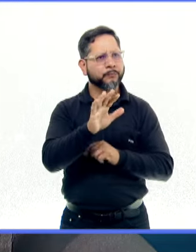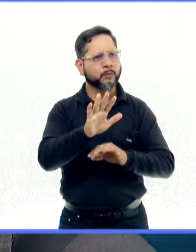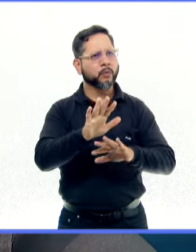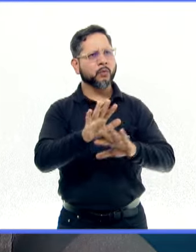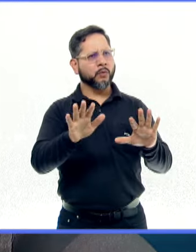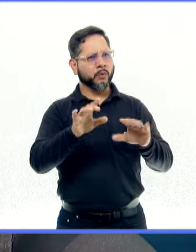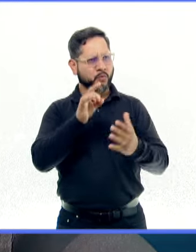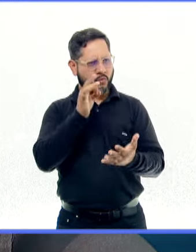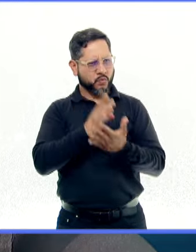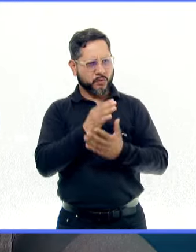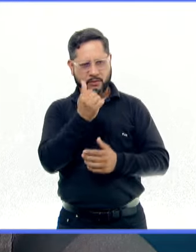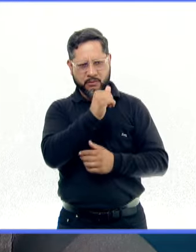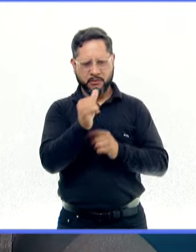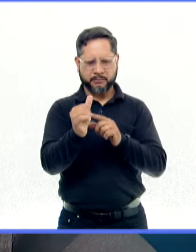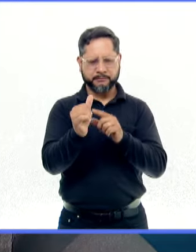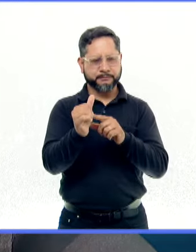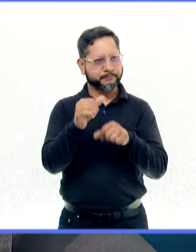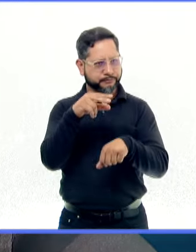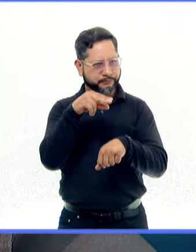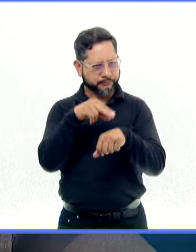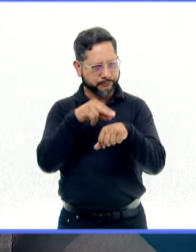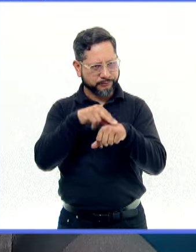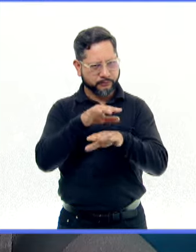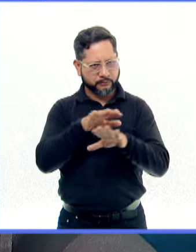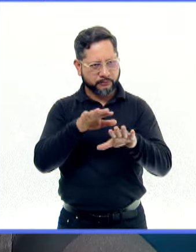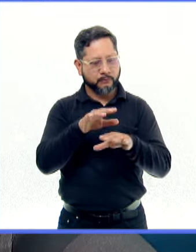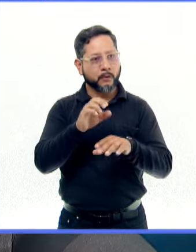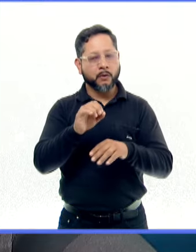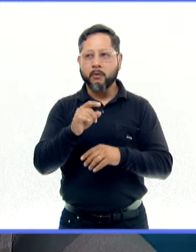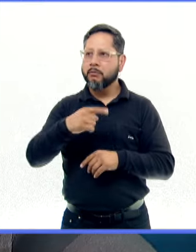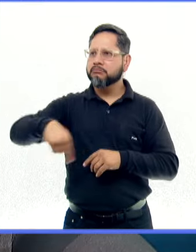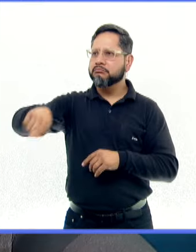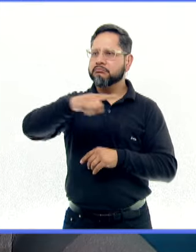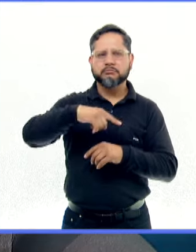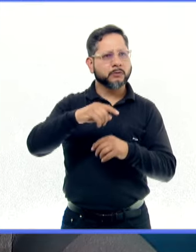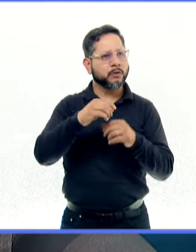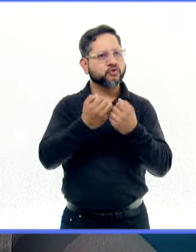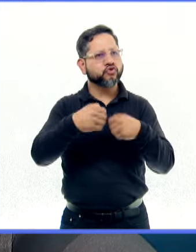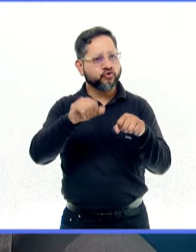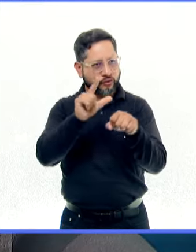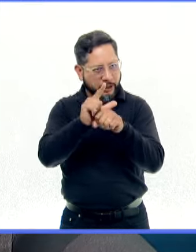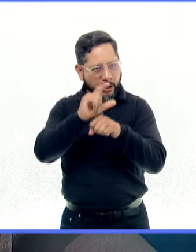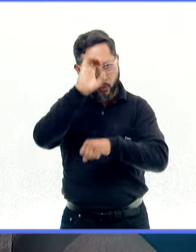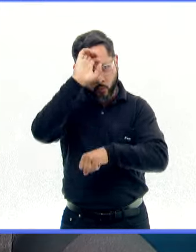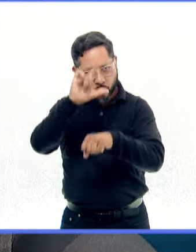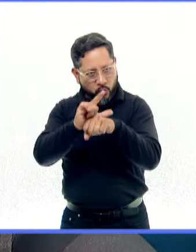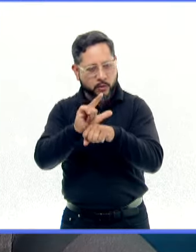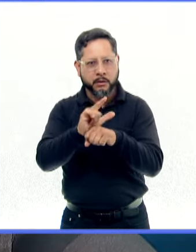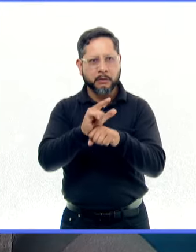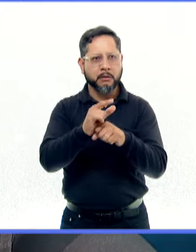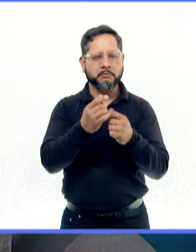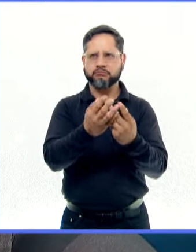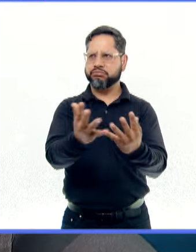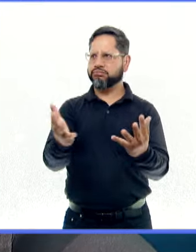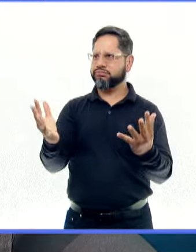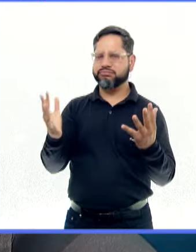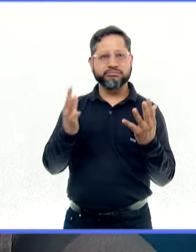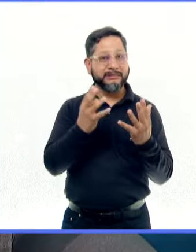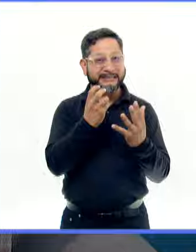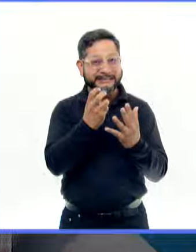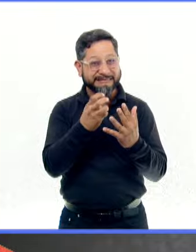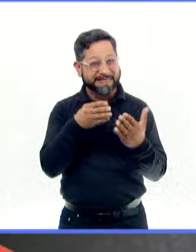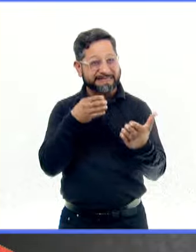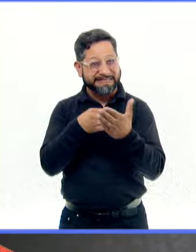autista en la parte médica, sino en la parte social y cultural que es, me parece, hoy en día uno de los retos más